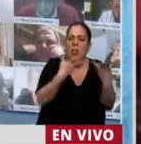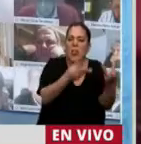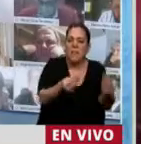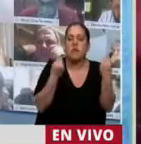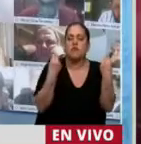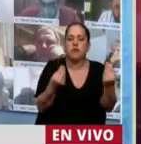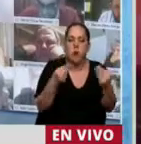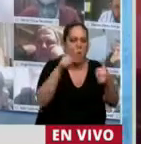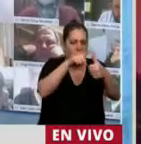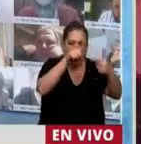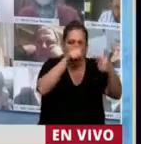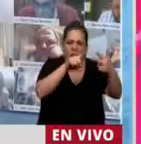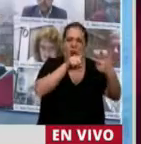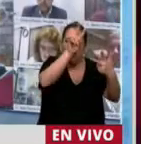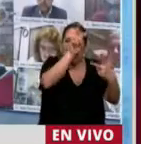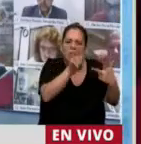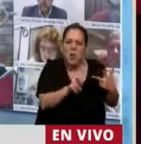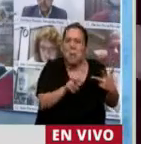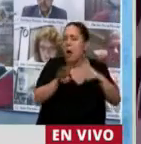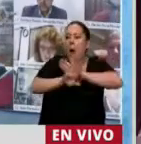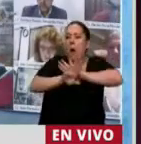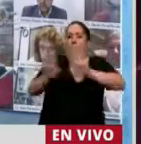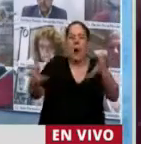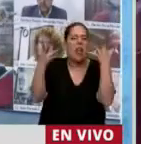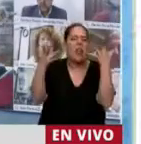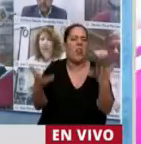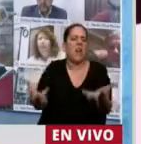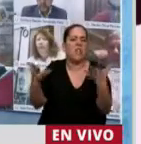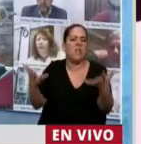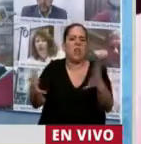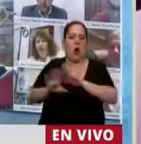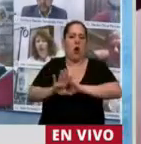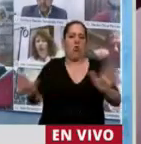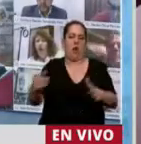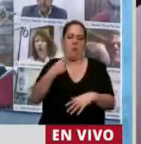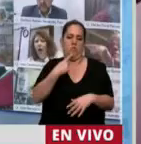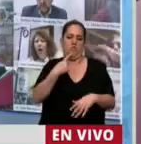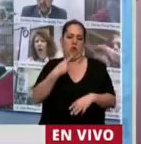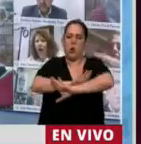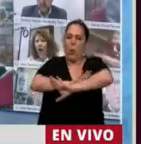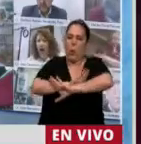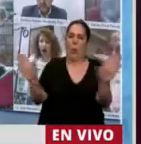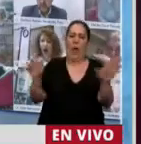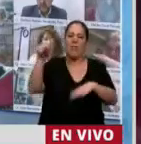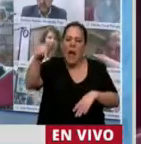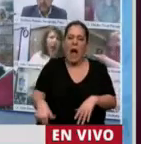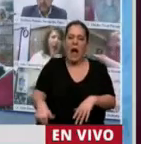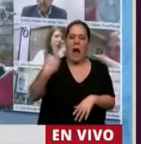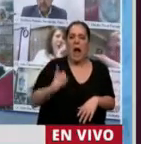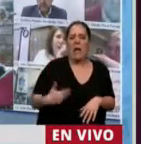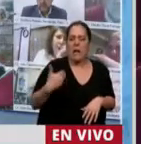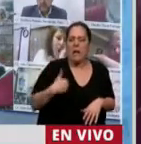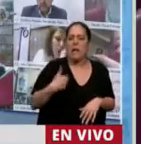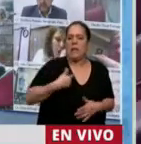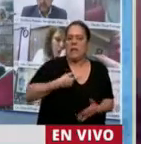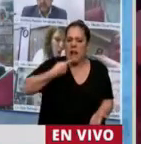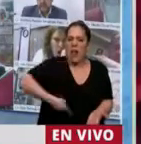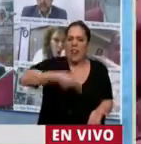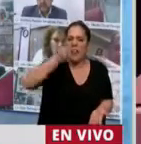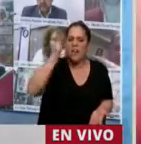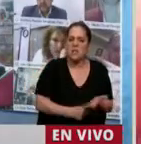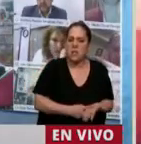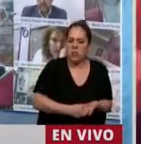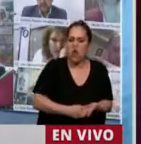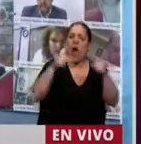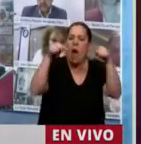sesiona virtualmente, y están todos ahí cerca, pero sesiona virtualmente y trata temas pesados, por